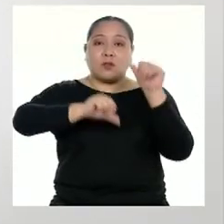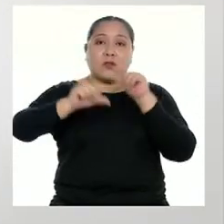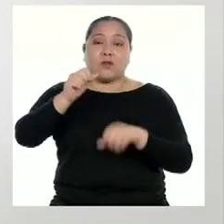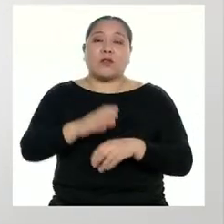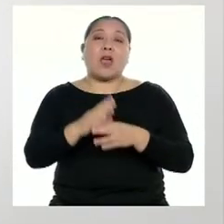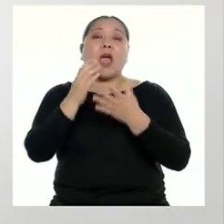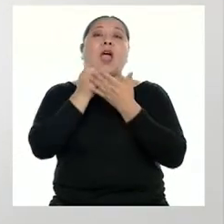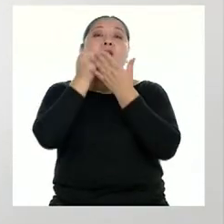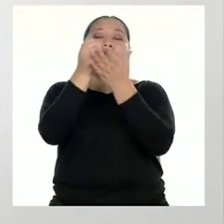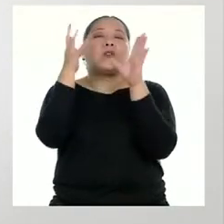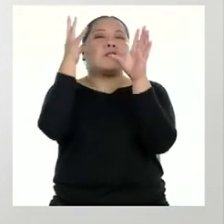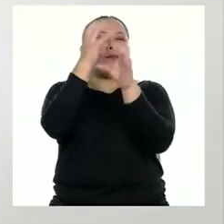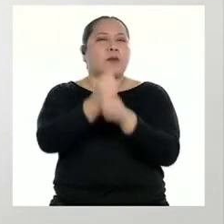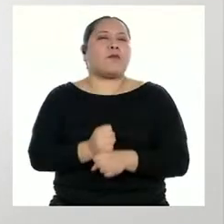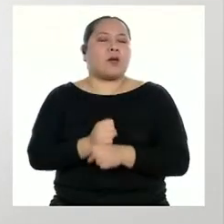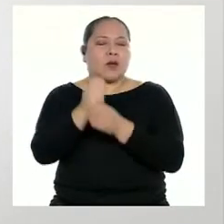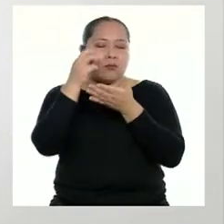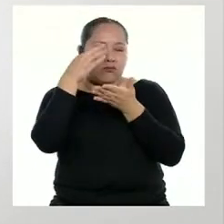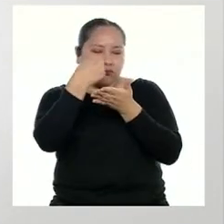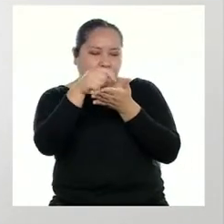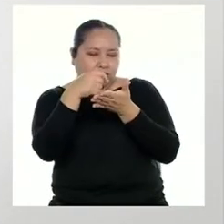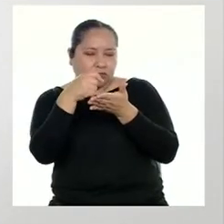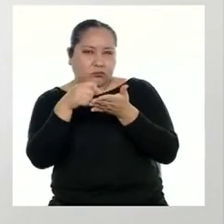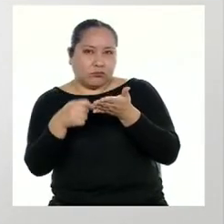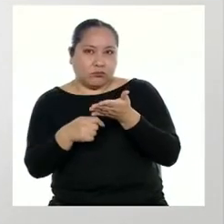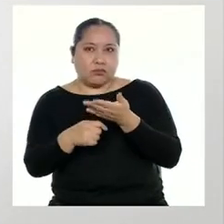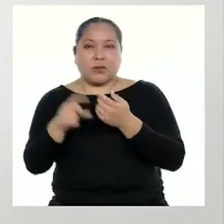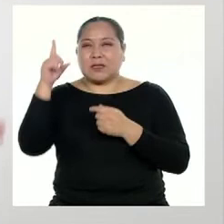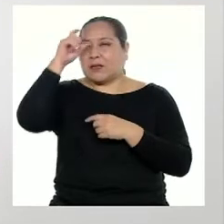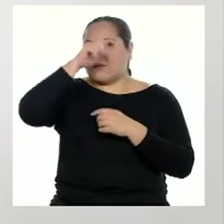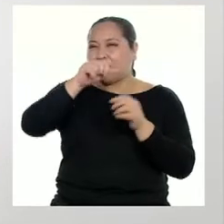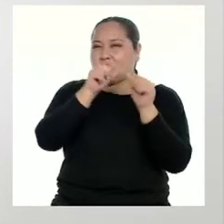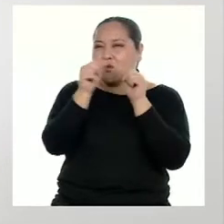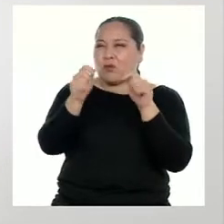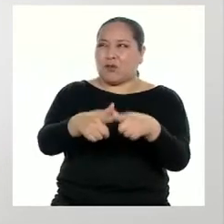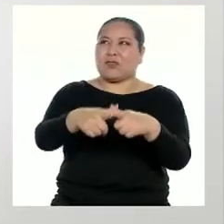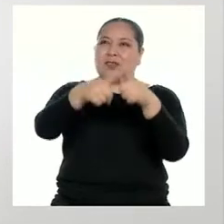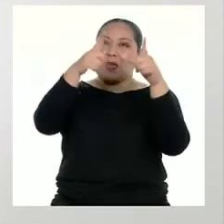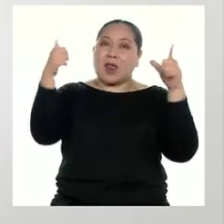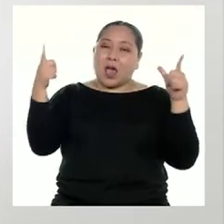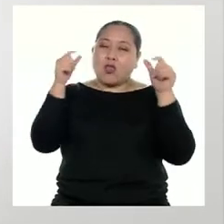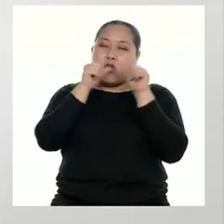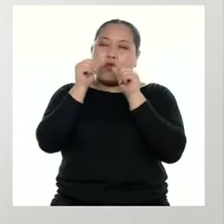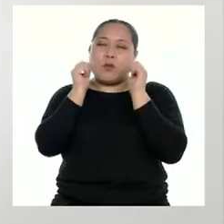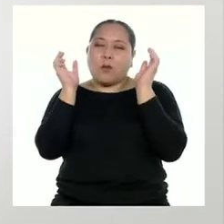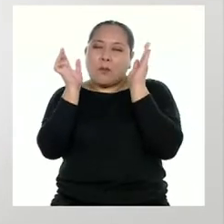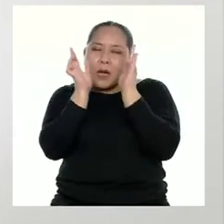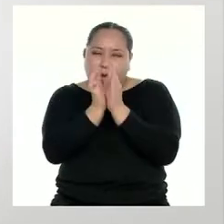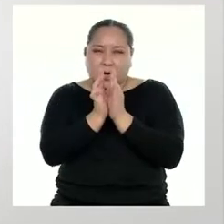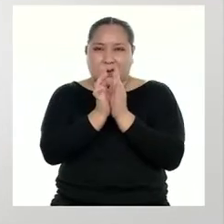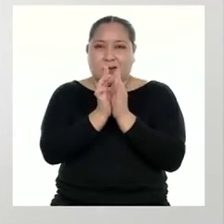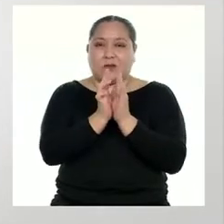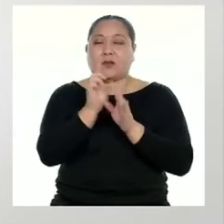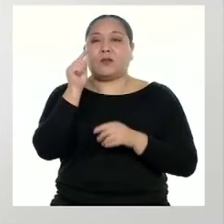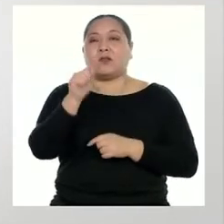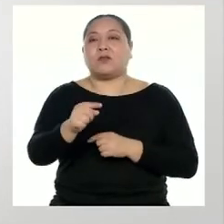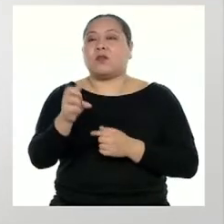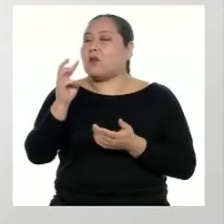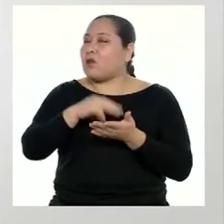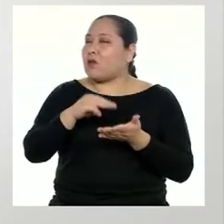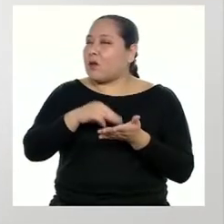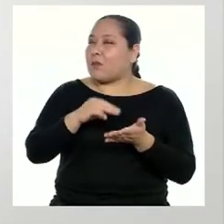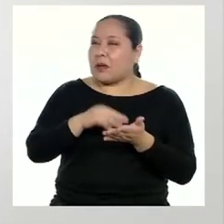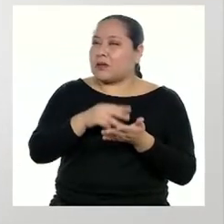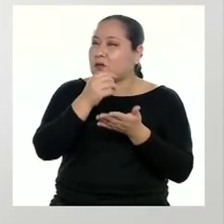a simplificar los cálculos pues es más difícil lidiar con grandes cifras o con cifras muy pequeñas. Creo que la principal